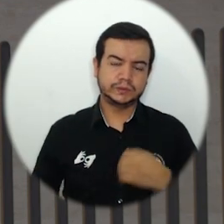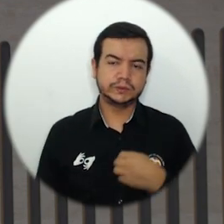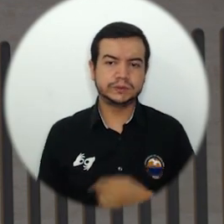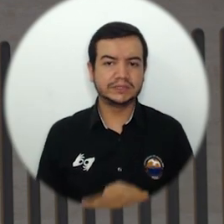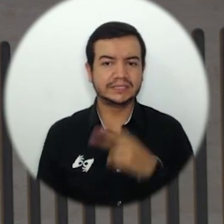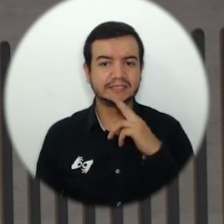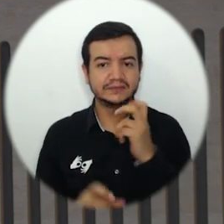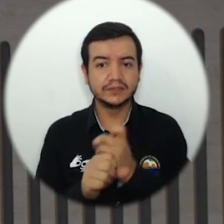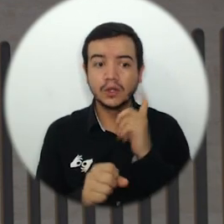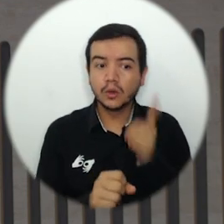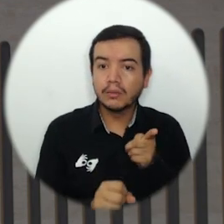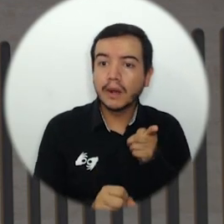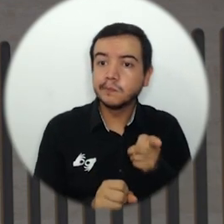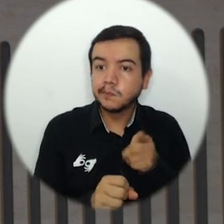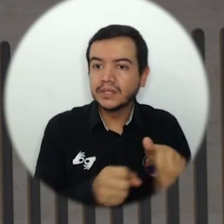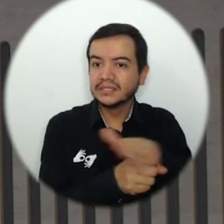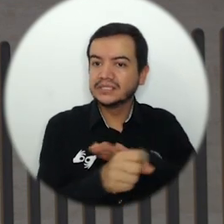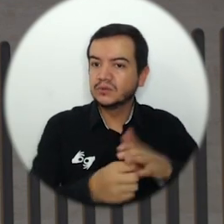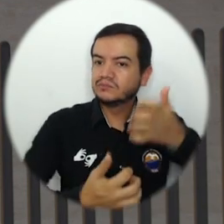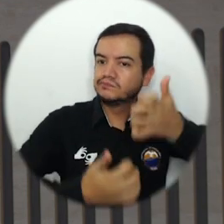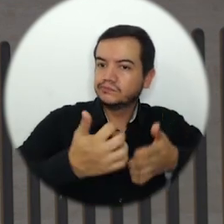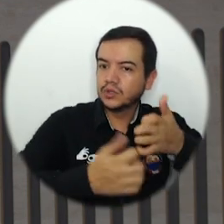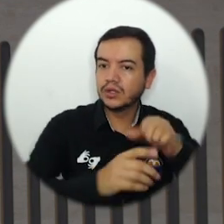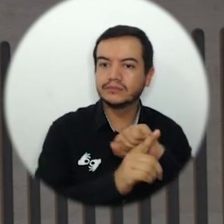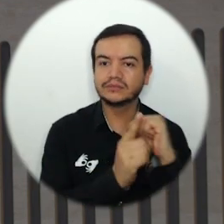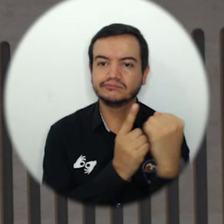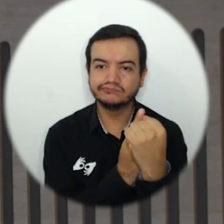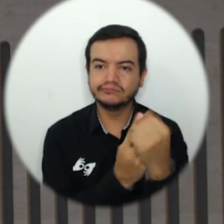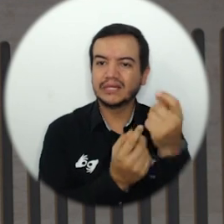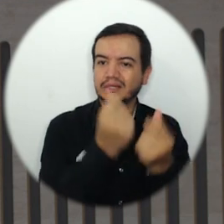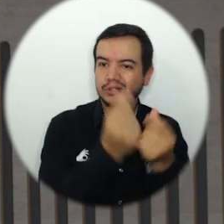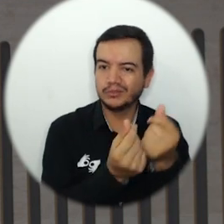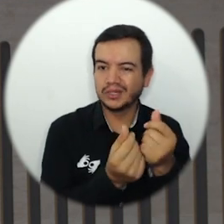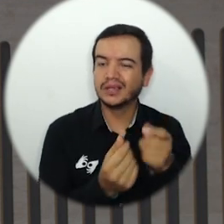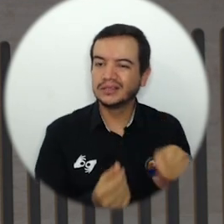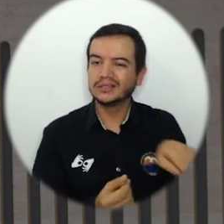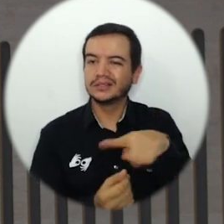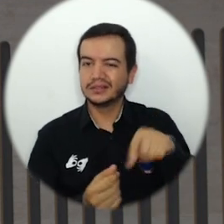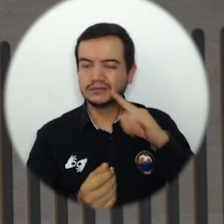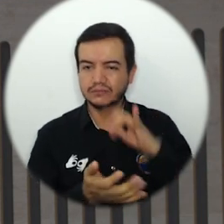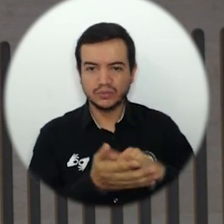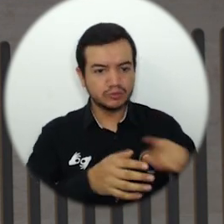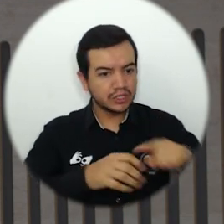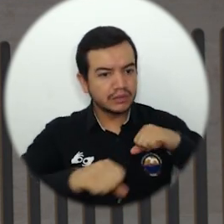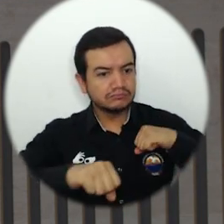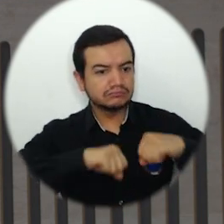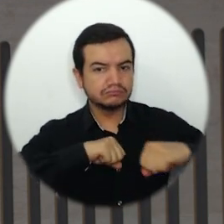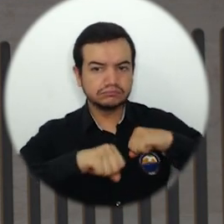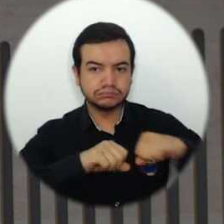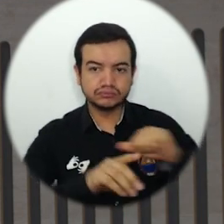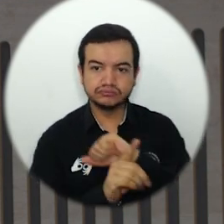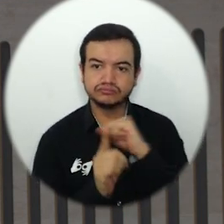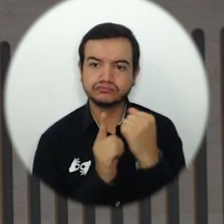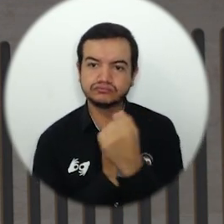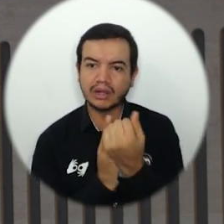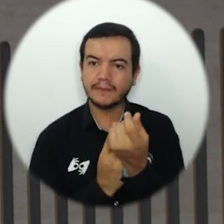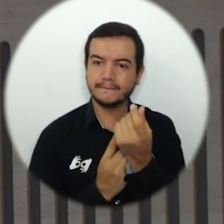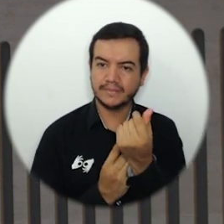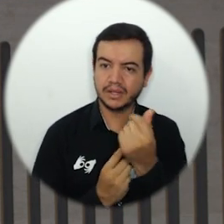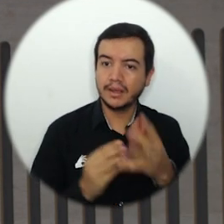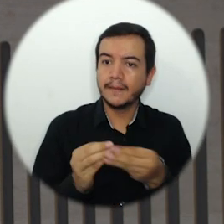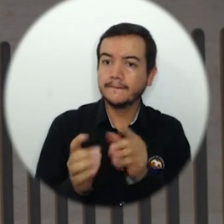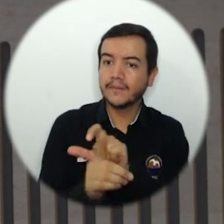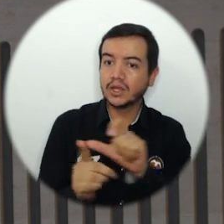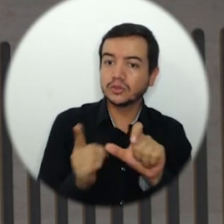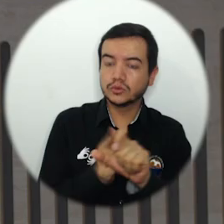problemática social y económica que está allí, que hay que mirarla, ¿no? Porque desde estas dinámicas, tanto